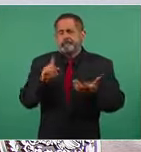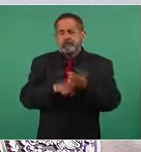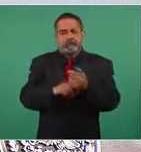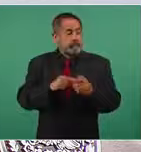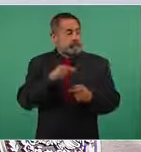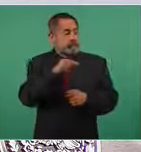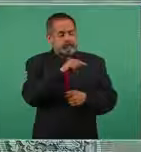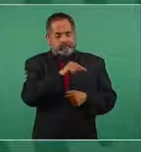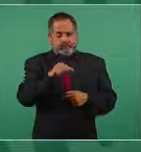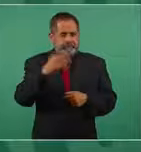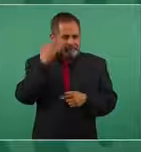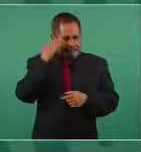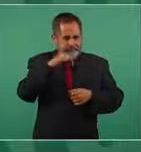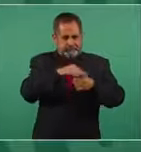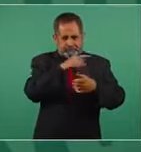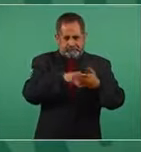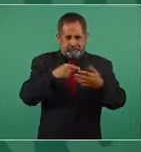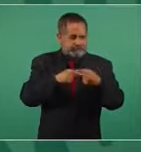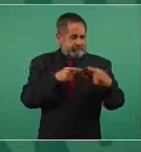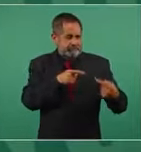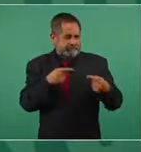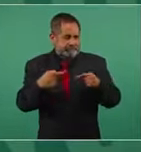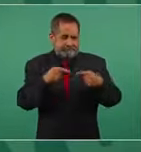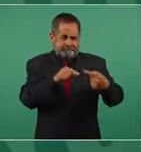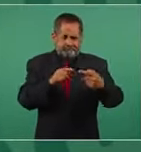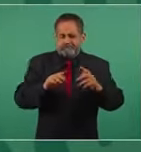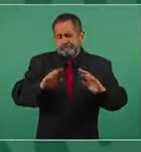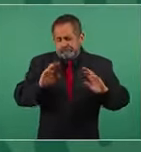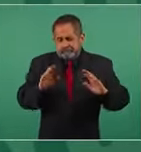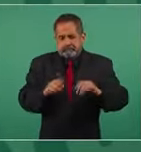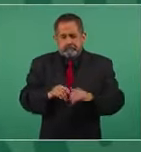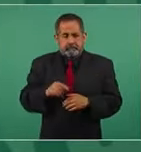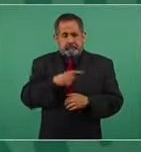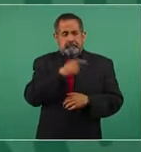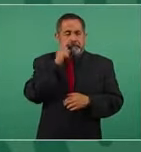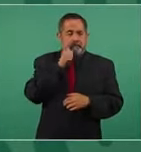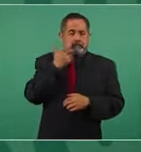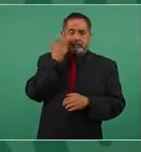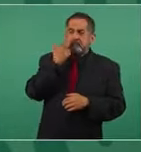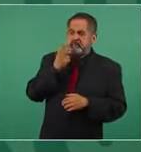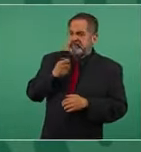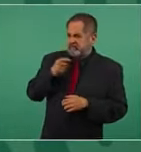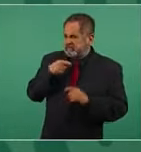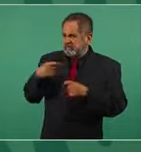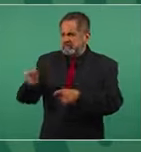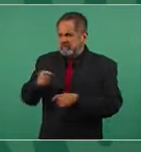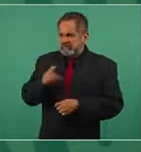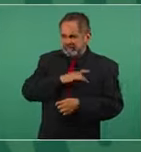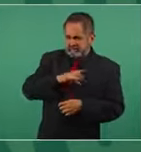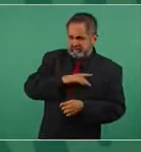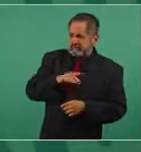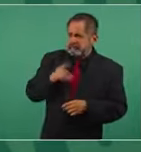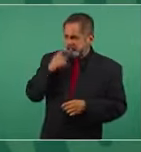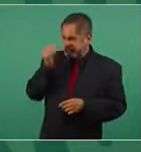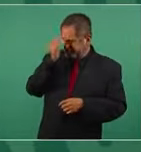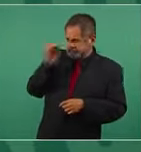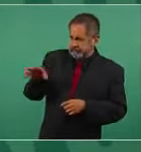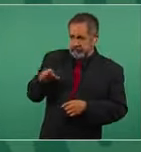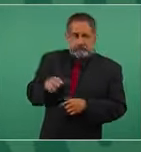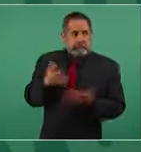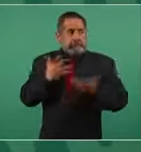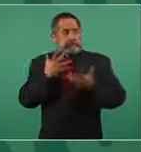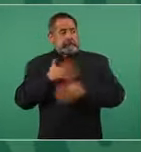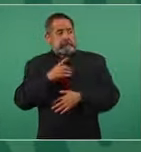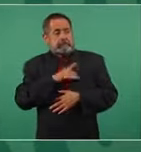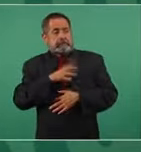contiendas políticas, electorales, se usa lo del miedo para que la gente